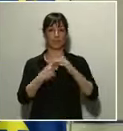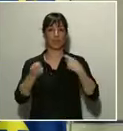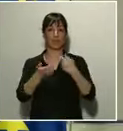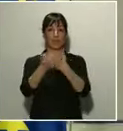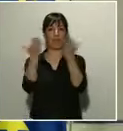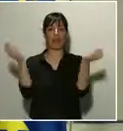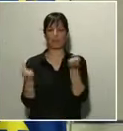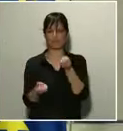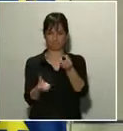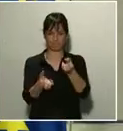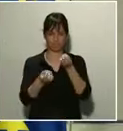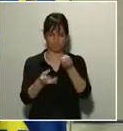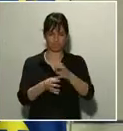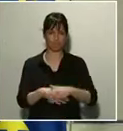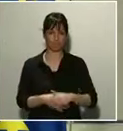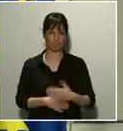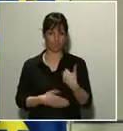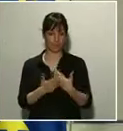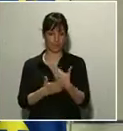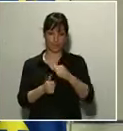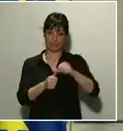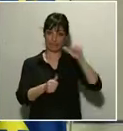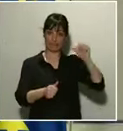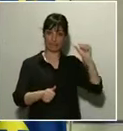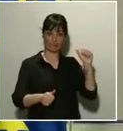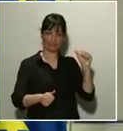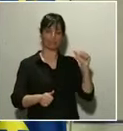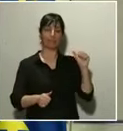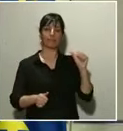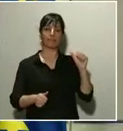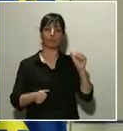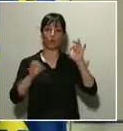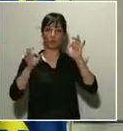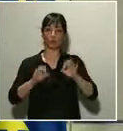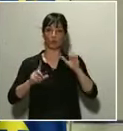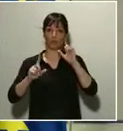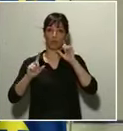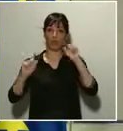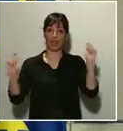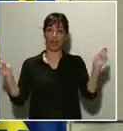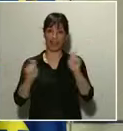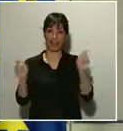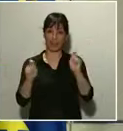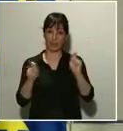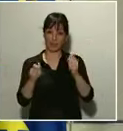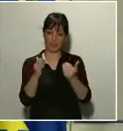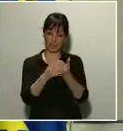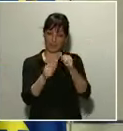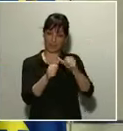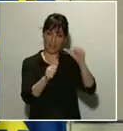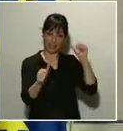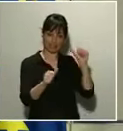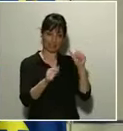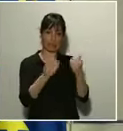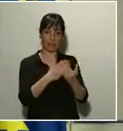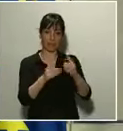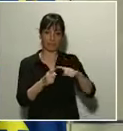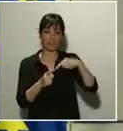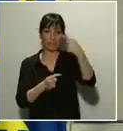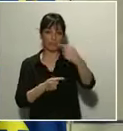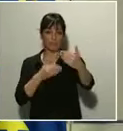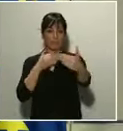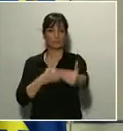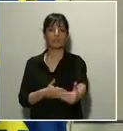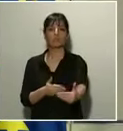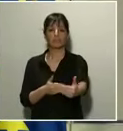anteriores y posteriores a la declaración del estado de alarma se produjo efectivamente